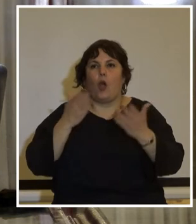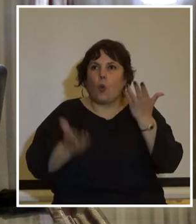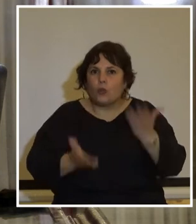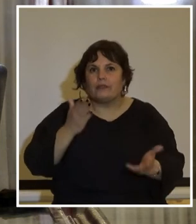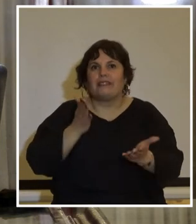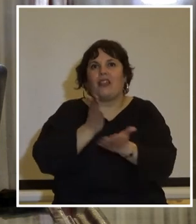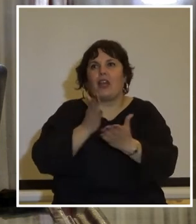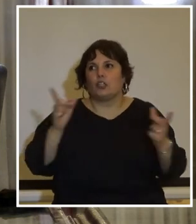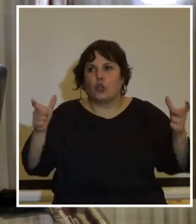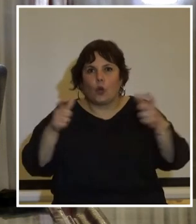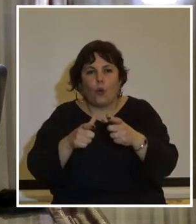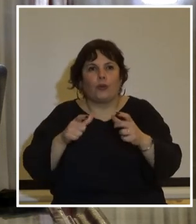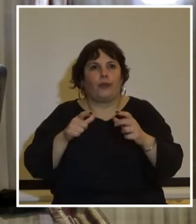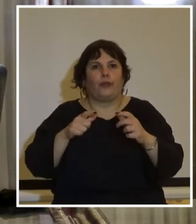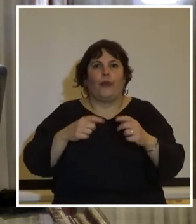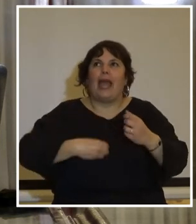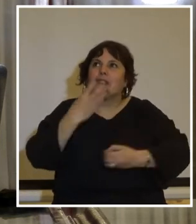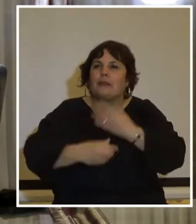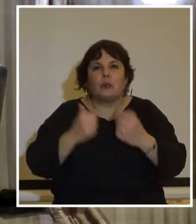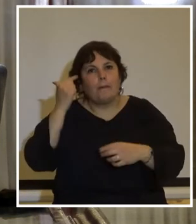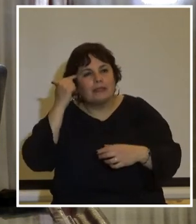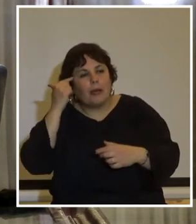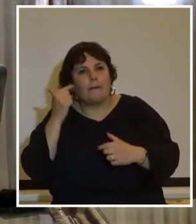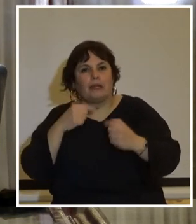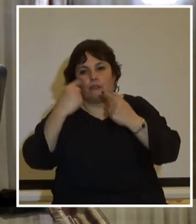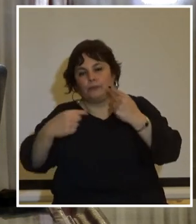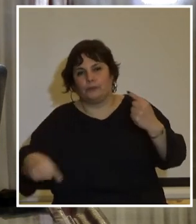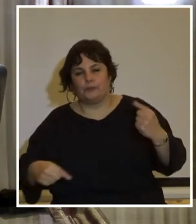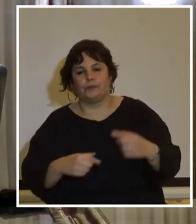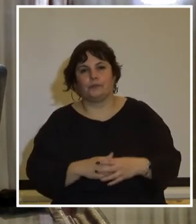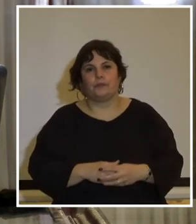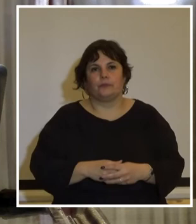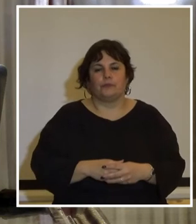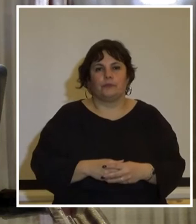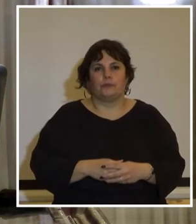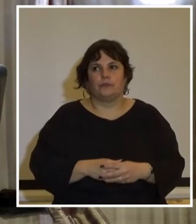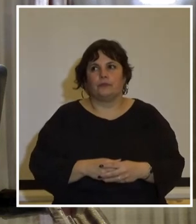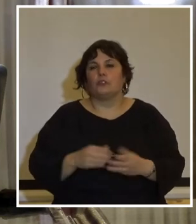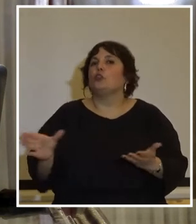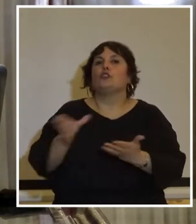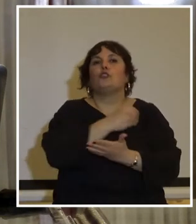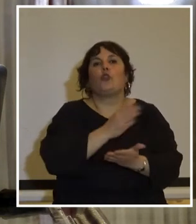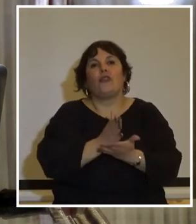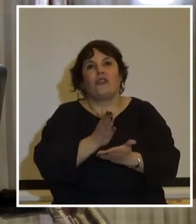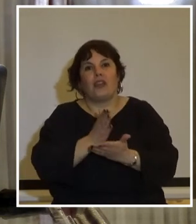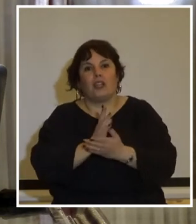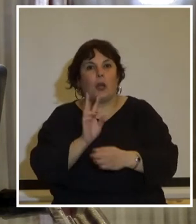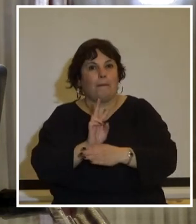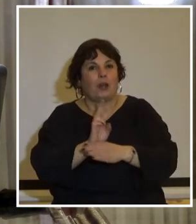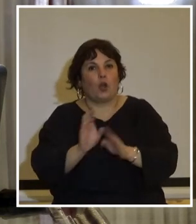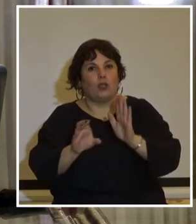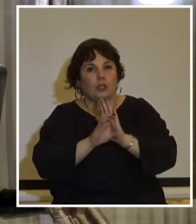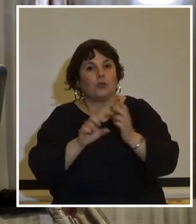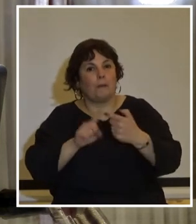derecho de reunión asociación expresión de pensamiento etcétera etcétera etcétera todos los derechos amparados por la constitución y los